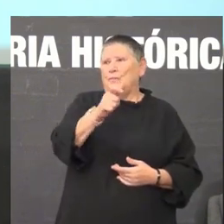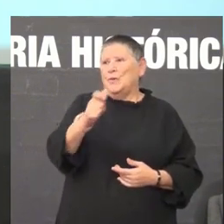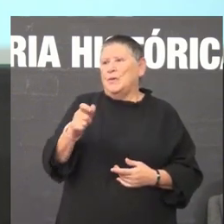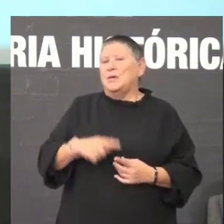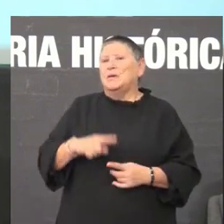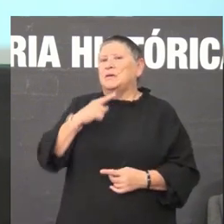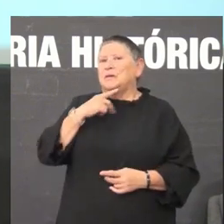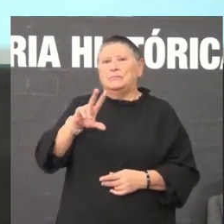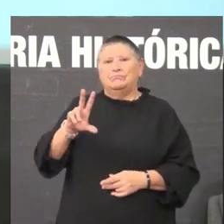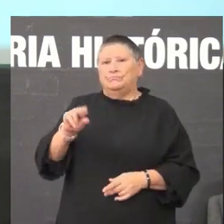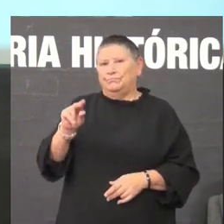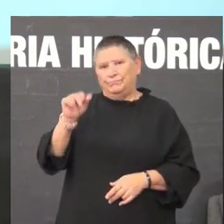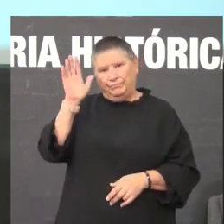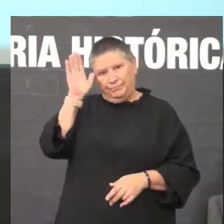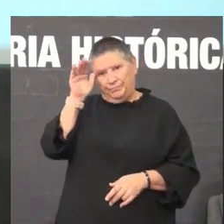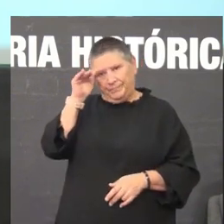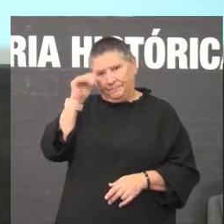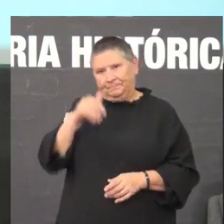barbaridade